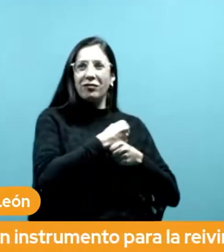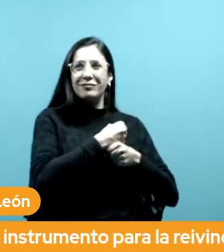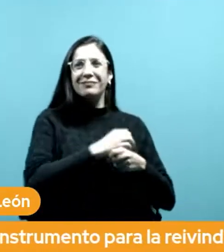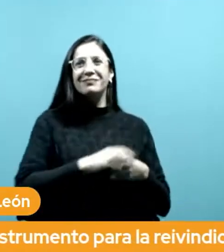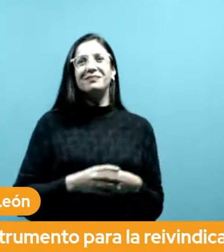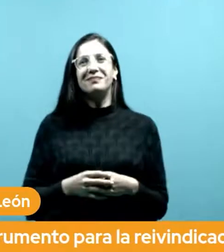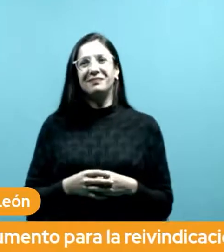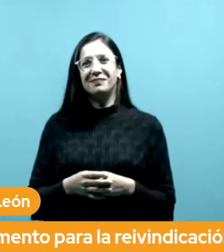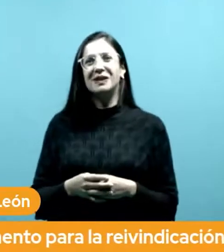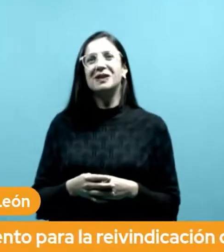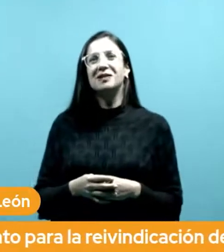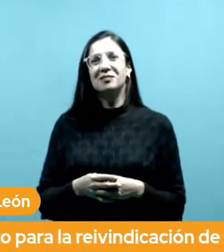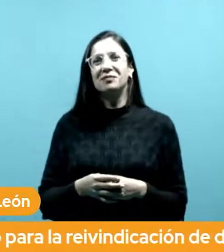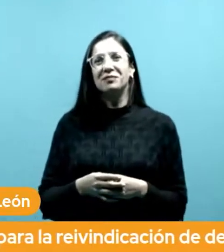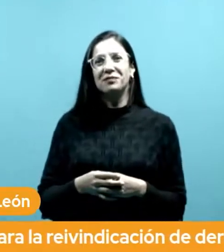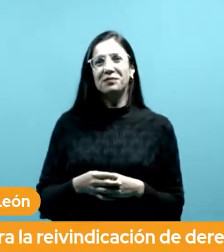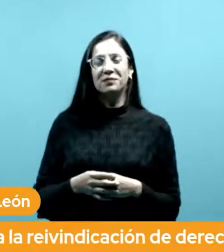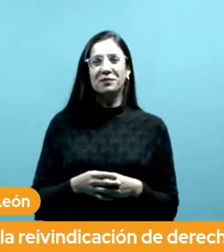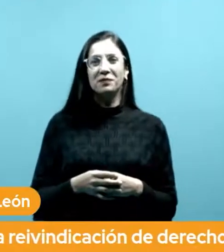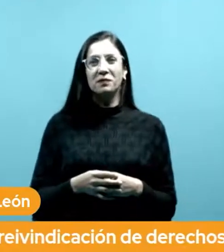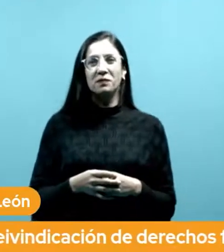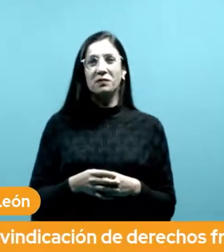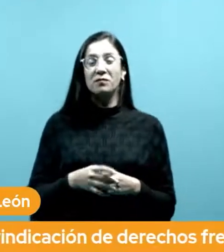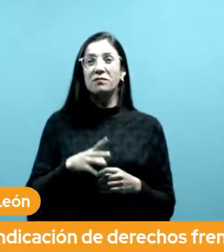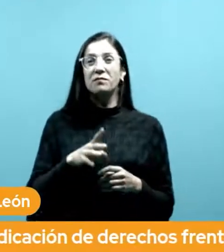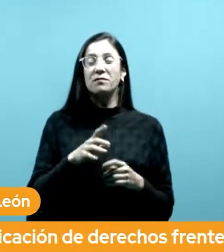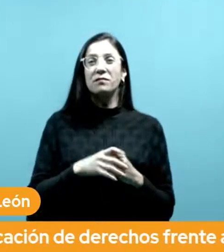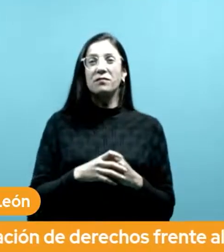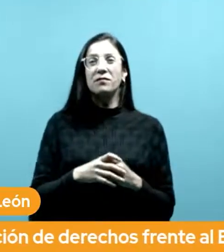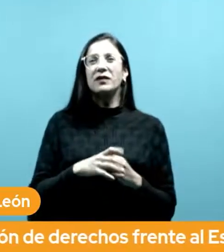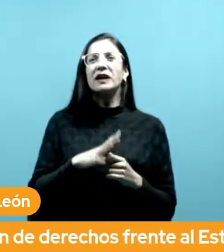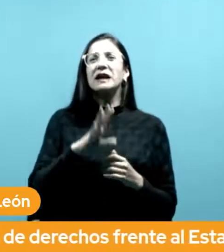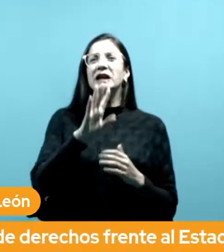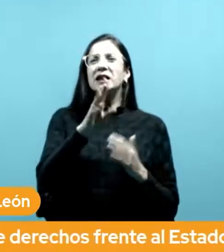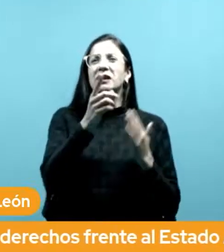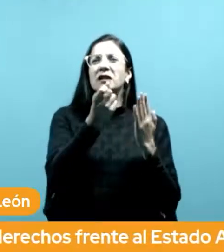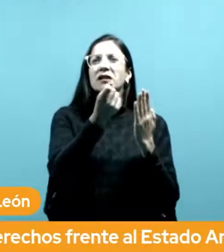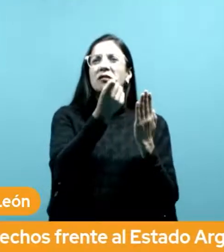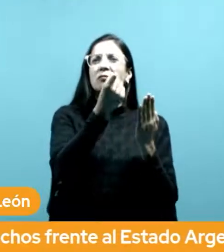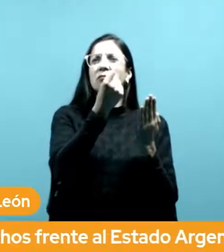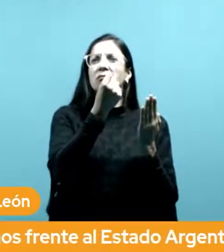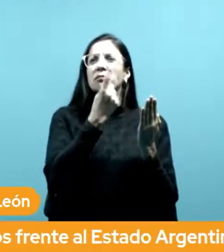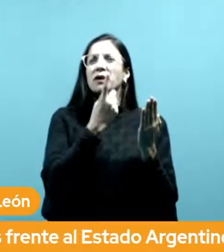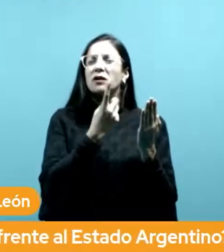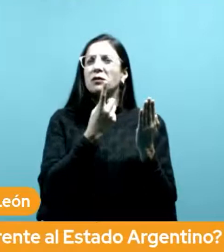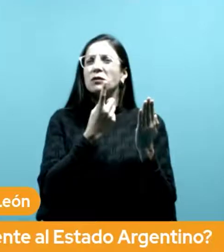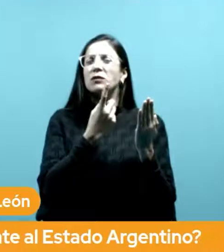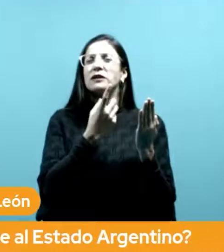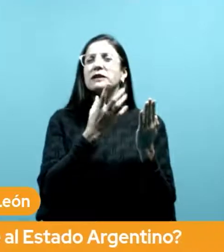la diferencia la pregunta diferencia sería